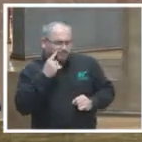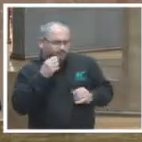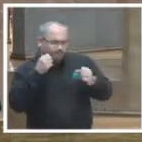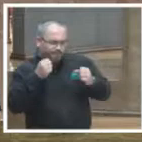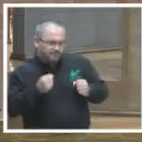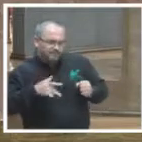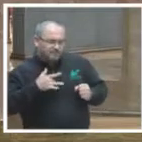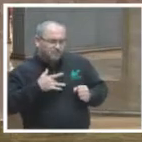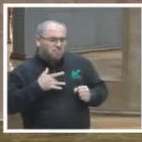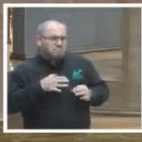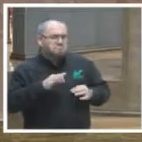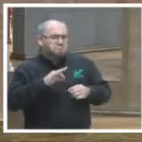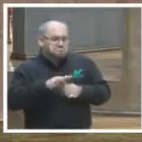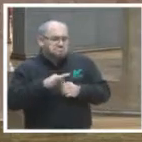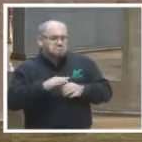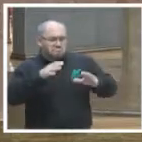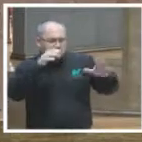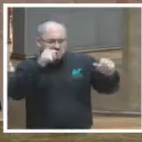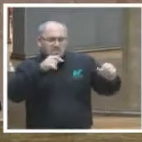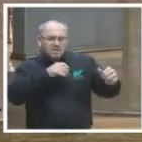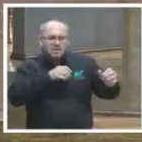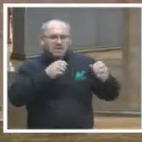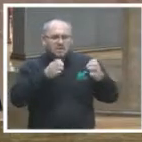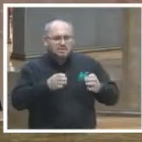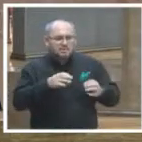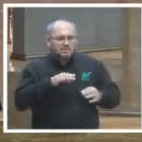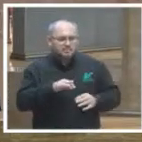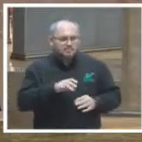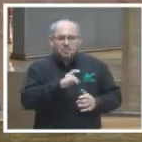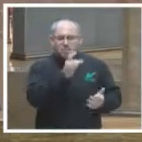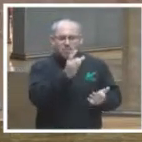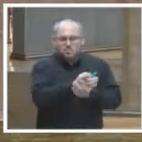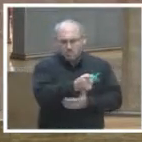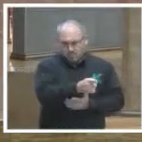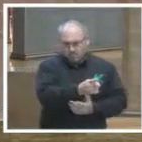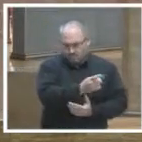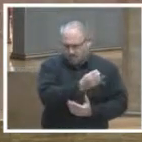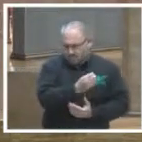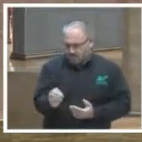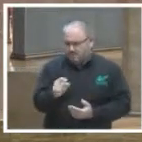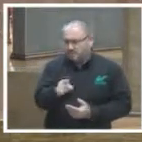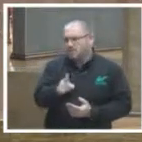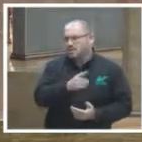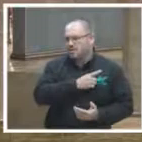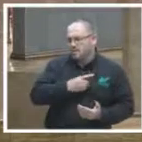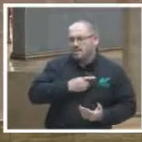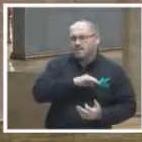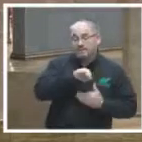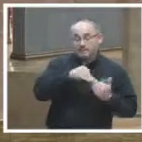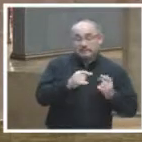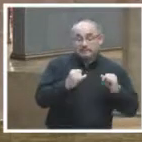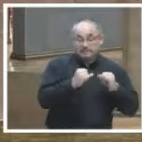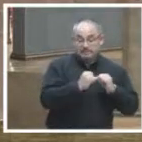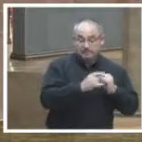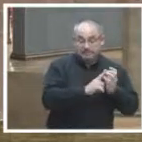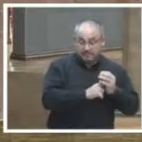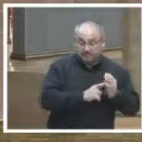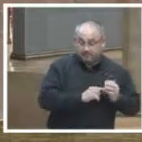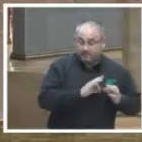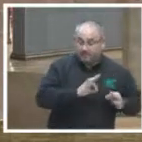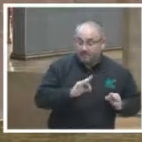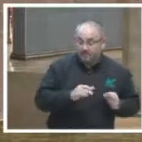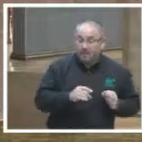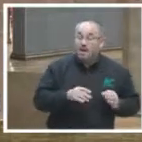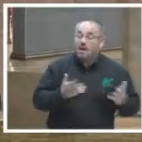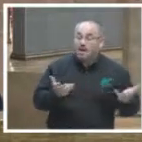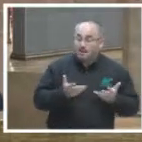en el país y el Estado de Derecho. No solo es una obligación, sino un deber de quienes integran las instituciones públicas de